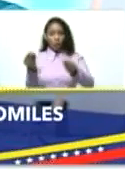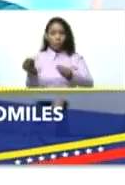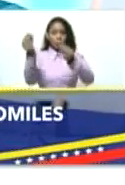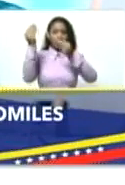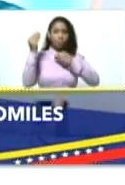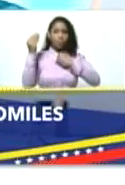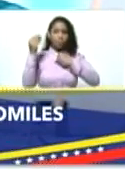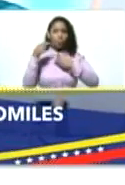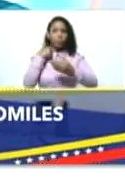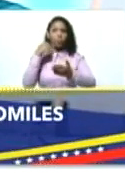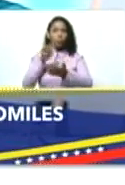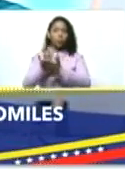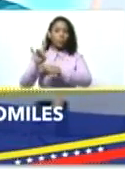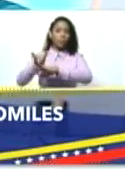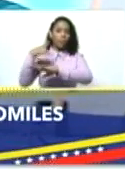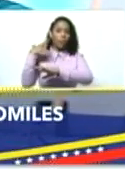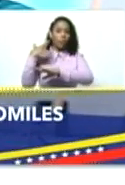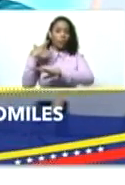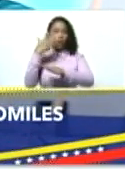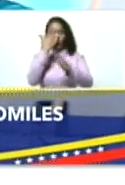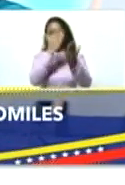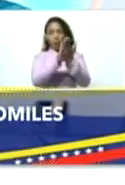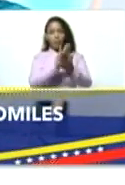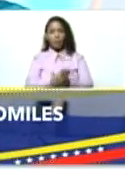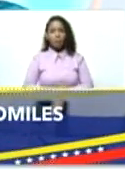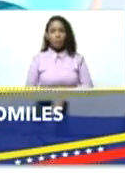al frente.